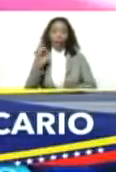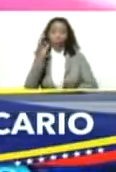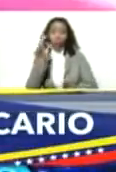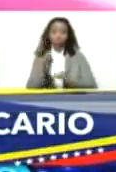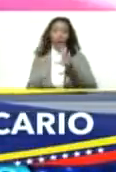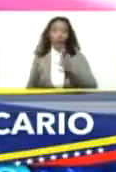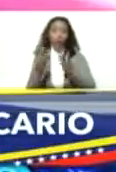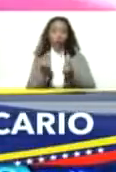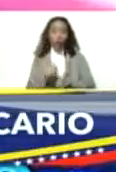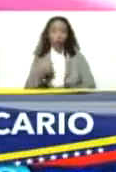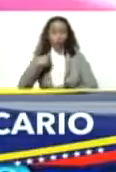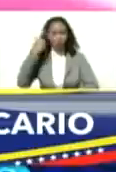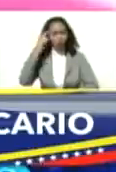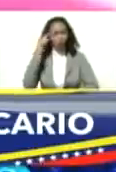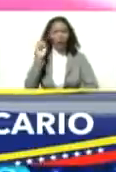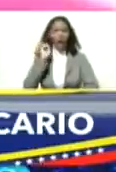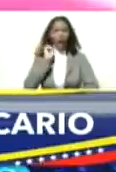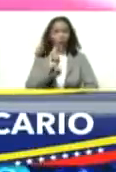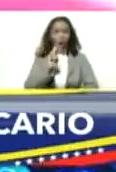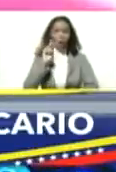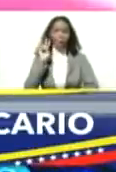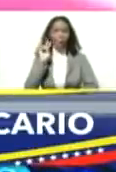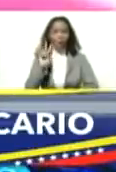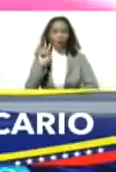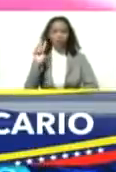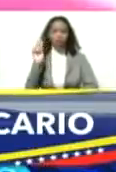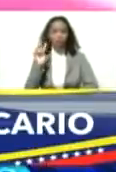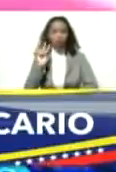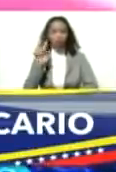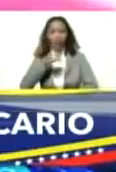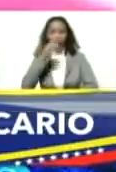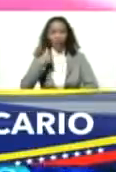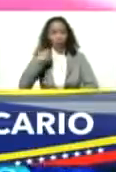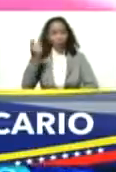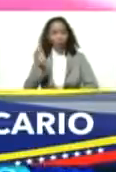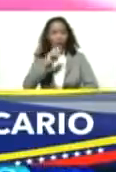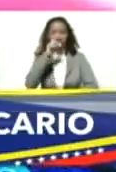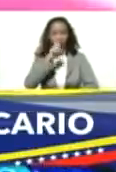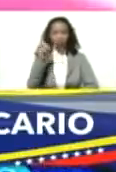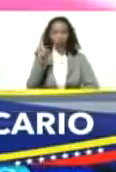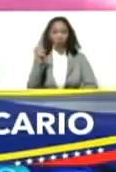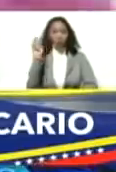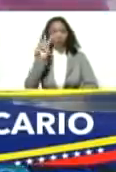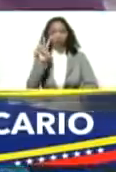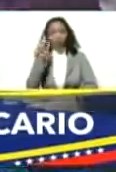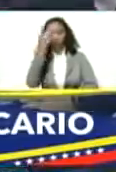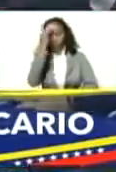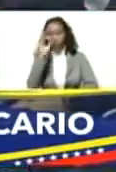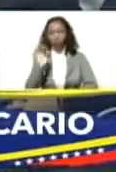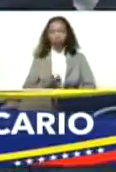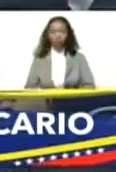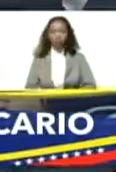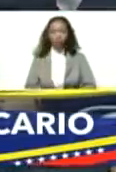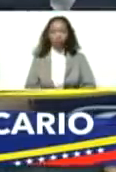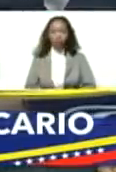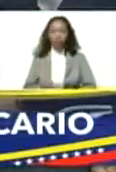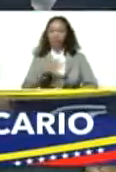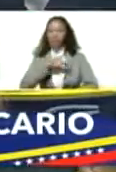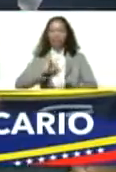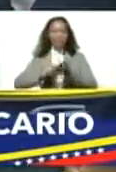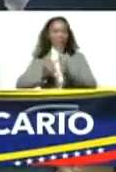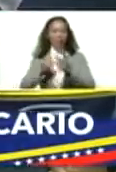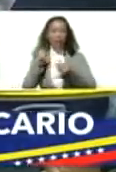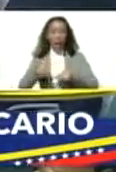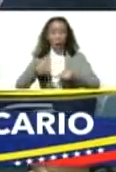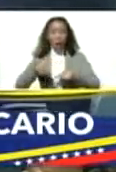Lo recordé a las 2 y 22 de la tarde, que era 2 del mes 2 del año 2022. Quiere decir que es una